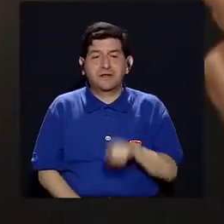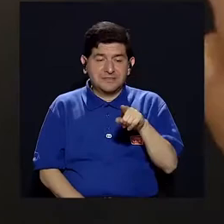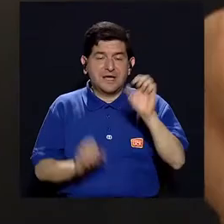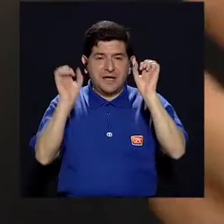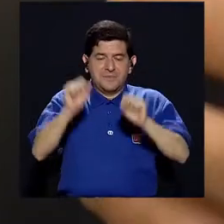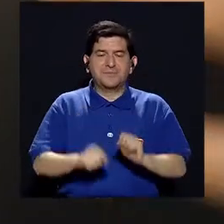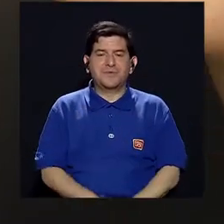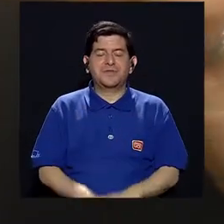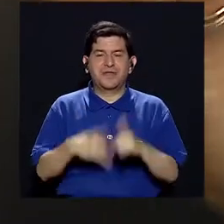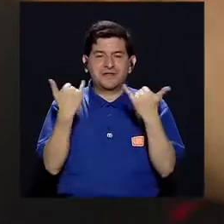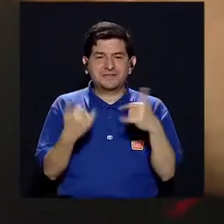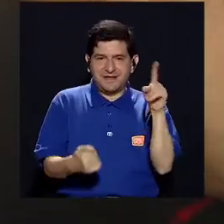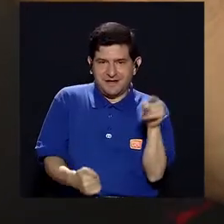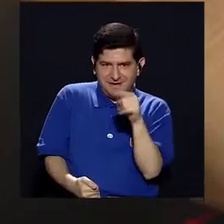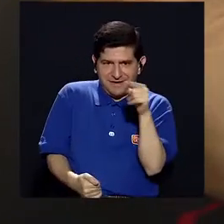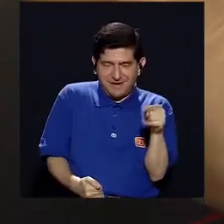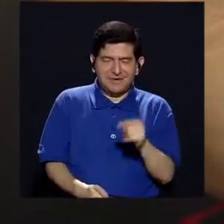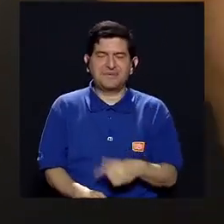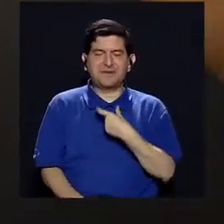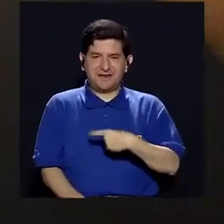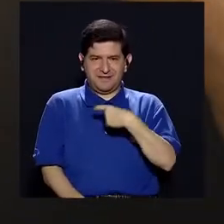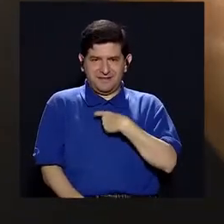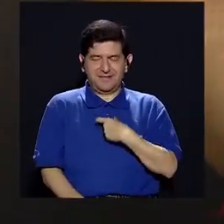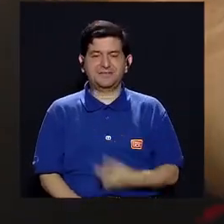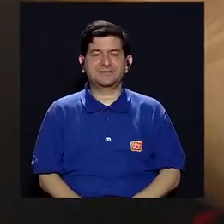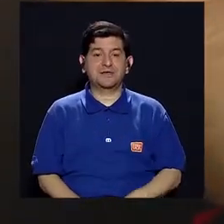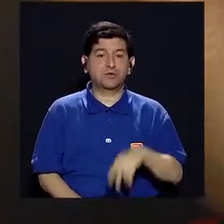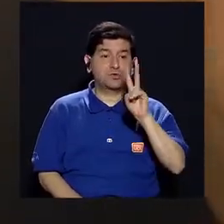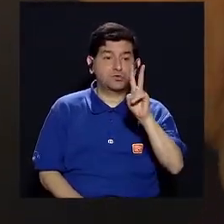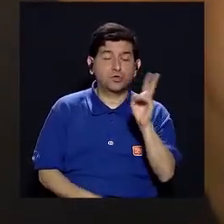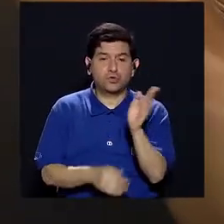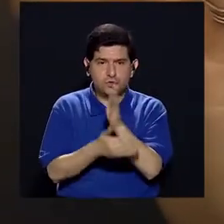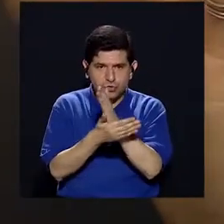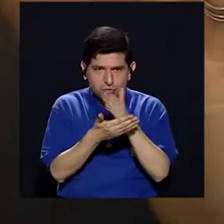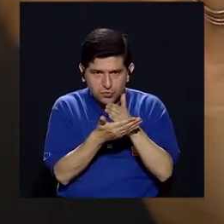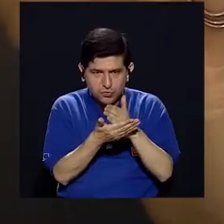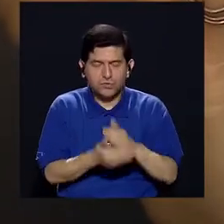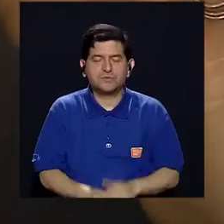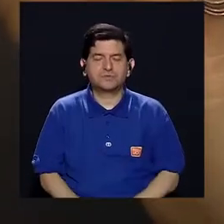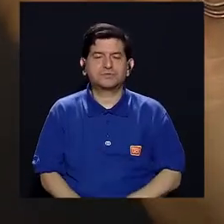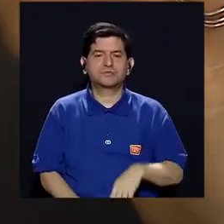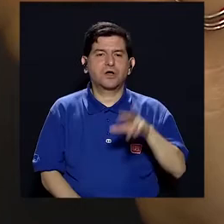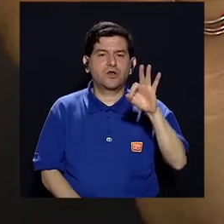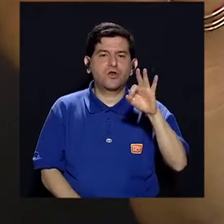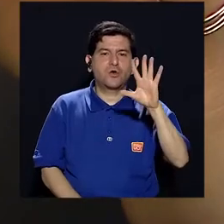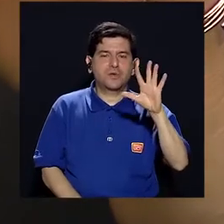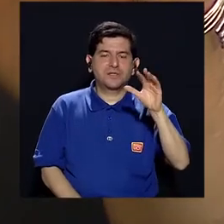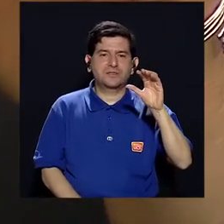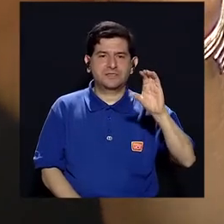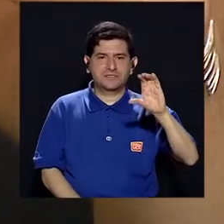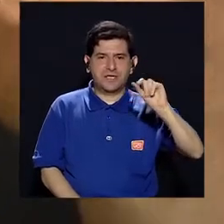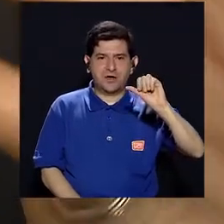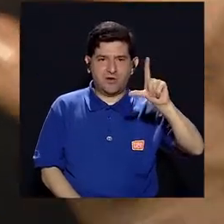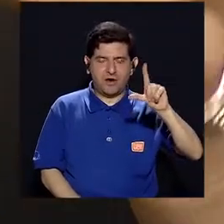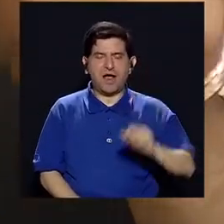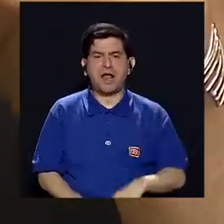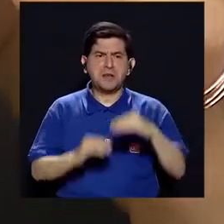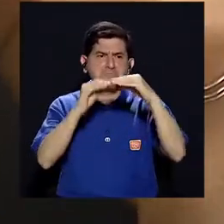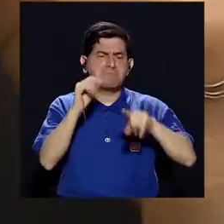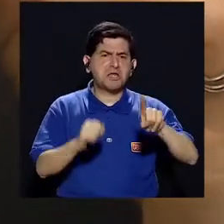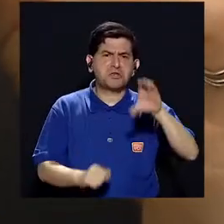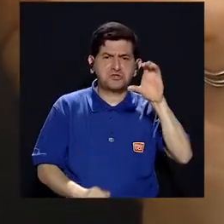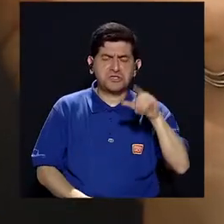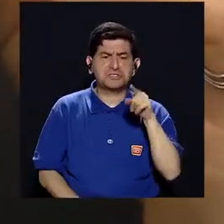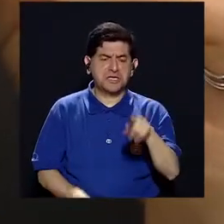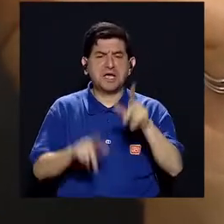pues es una manera de quitarse el antojo. La porción de la porción son dos galletitas que aportan 95 calorías, menos de 100,